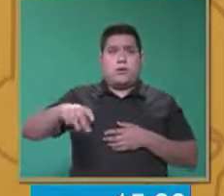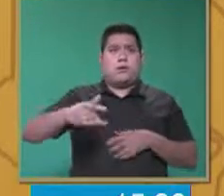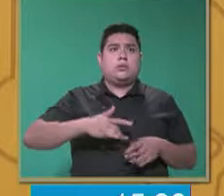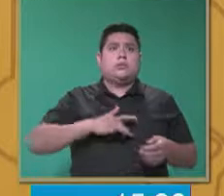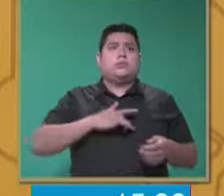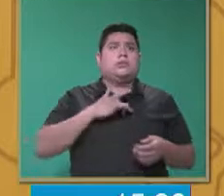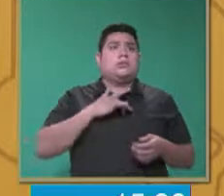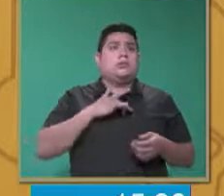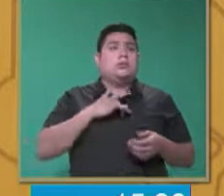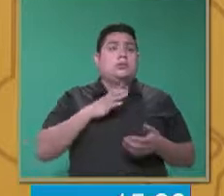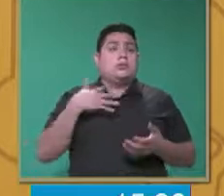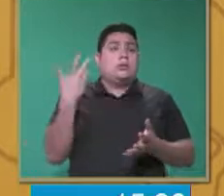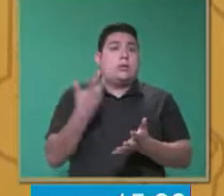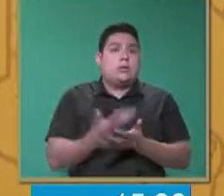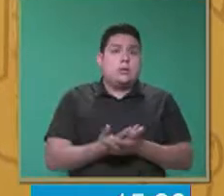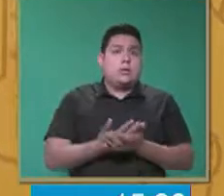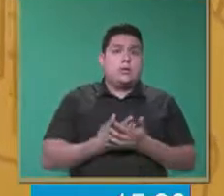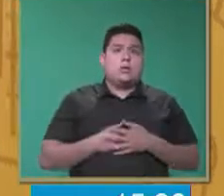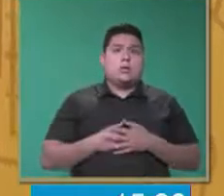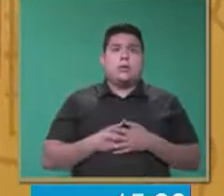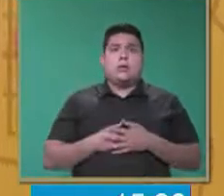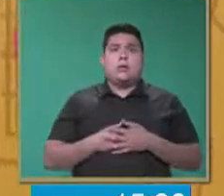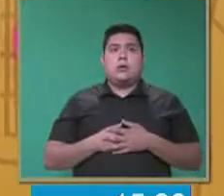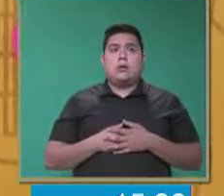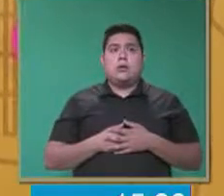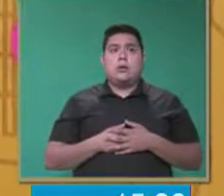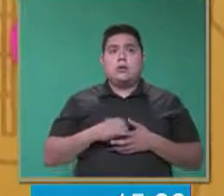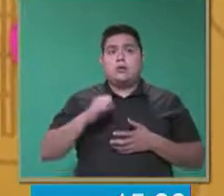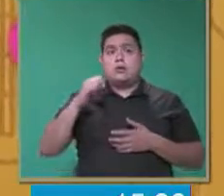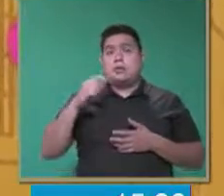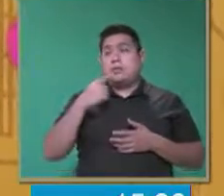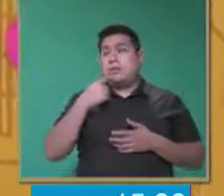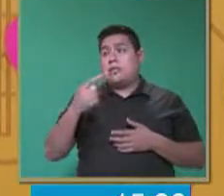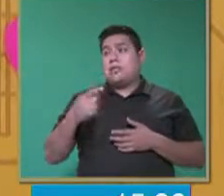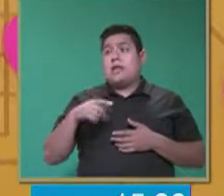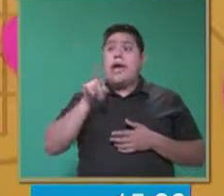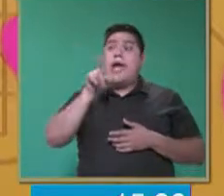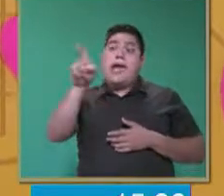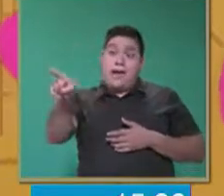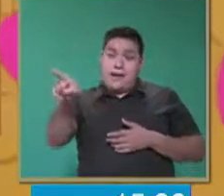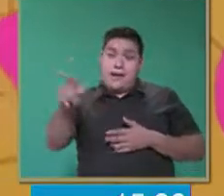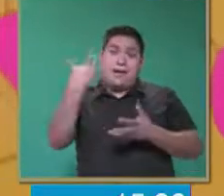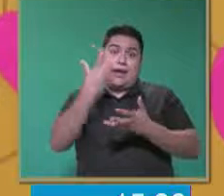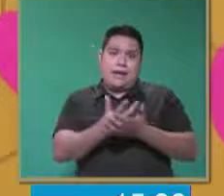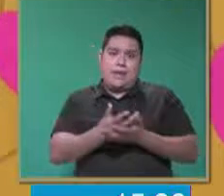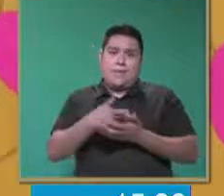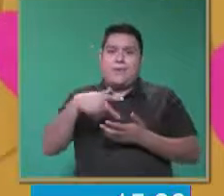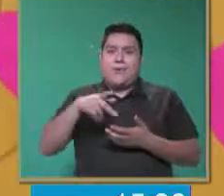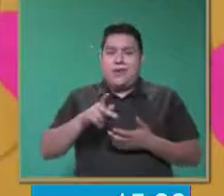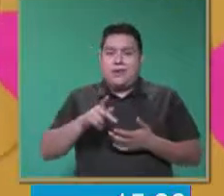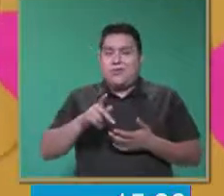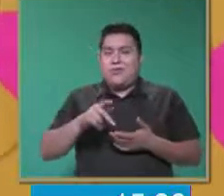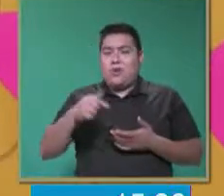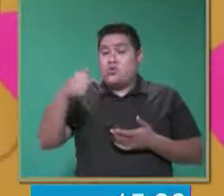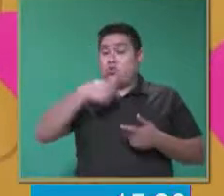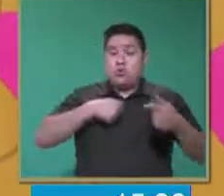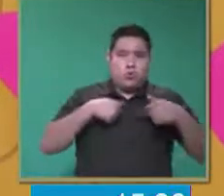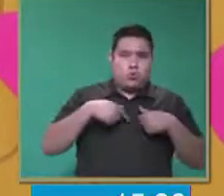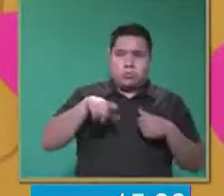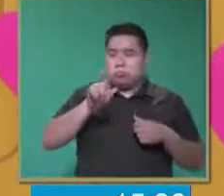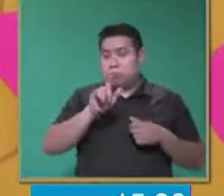ellos que se van a caer y dicen se va a caer, pero no se refieren en primera persona. Entonces, tenemos que como